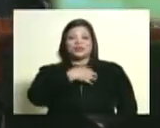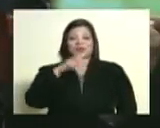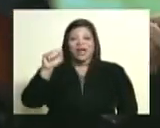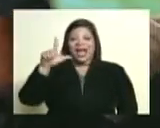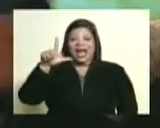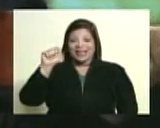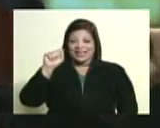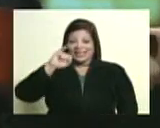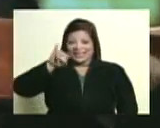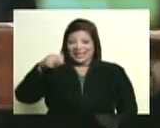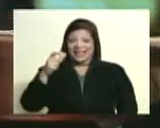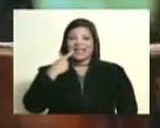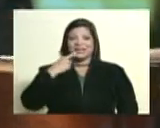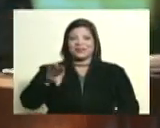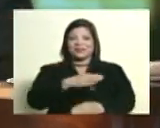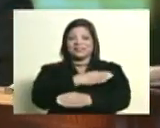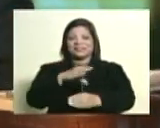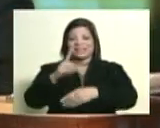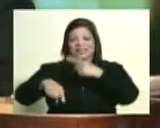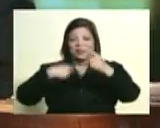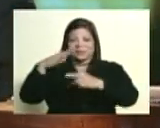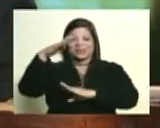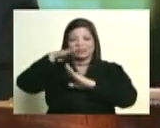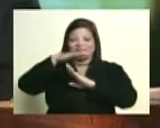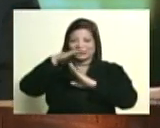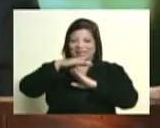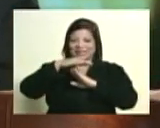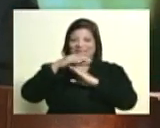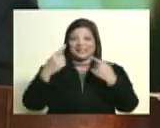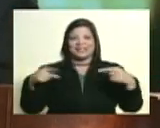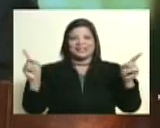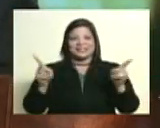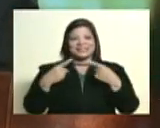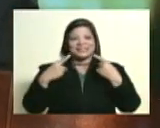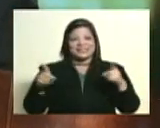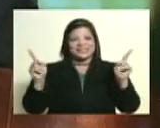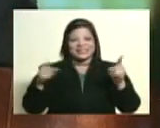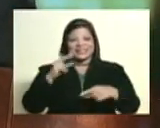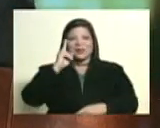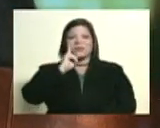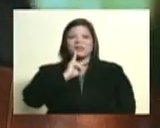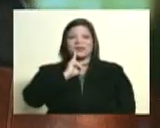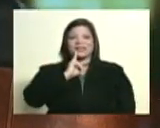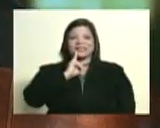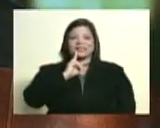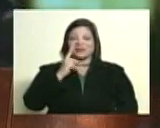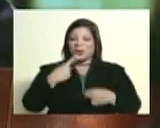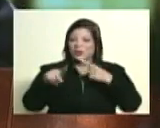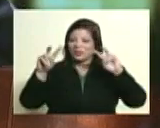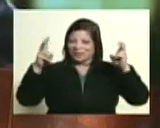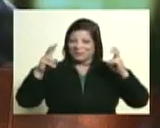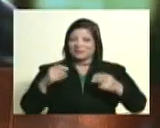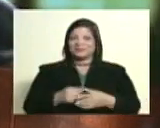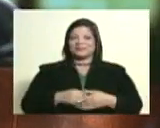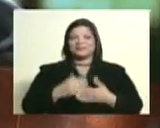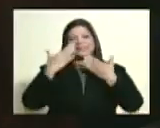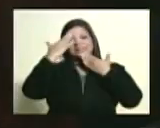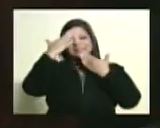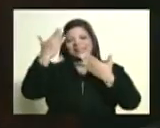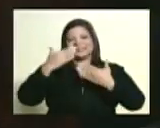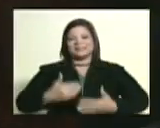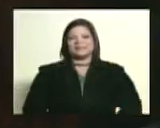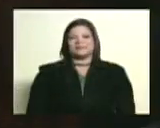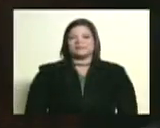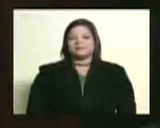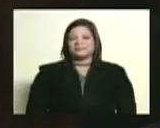como él Alí Alejandro Primera al regreso de la siguiente pausa vamos a cantar la canción bolivariana y otros temas más gracias Pedro gracias